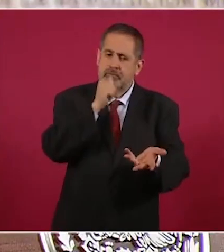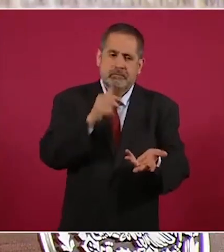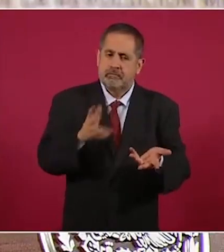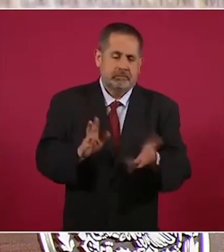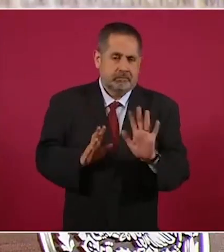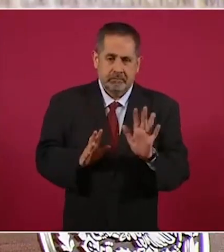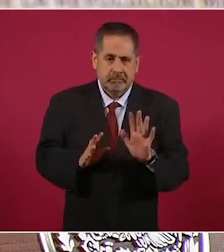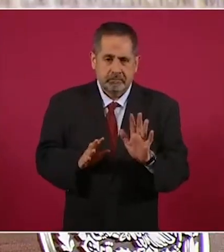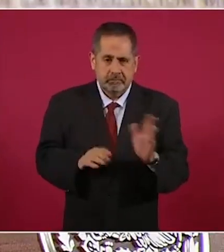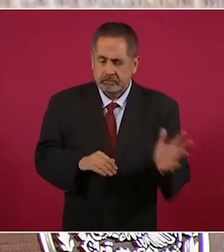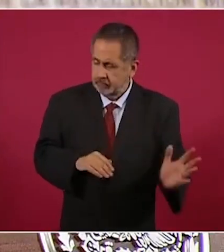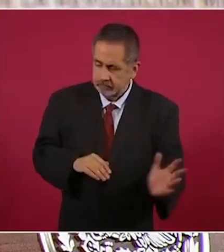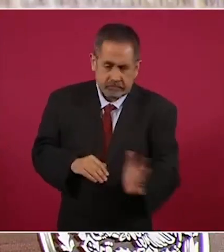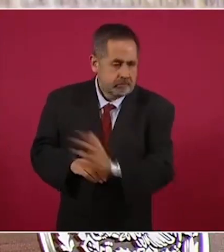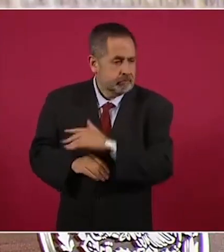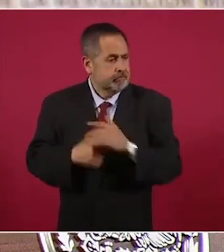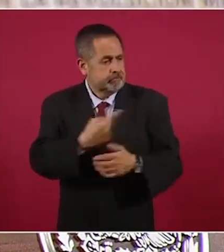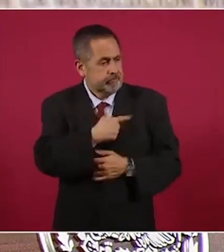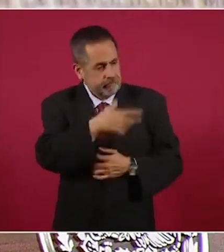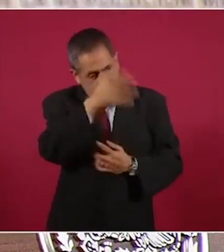tenemos que hacer a un lado la politiquería,